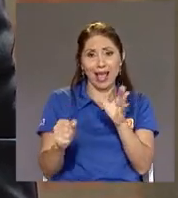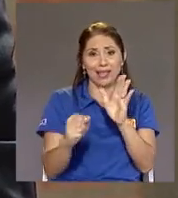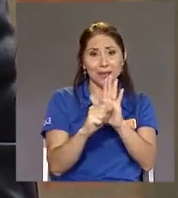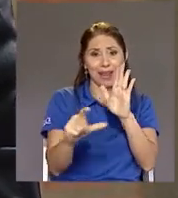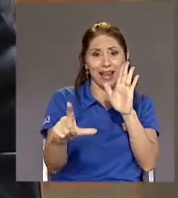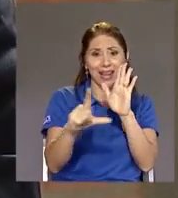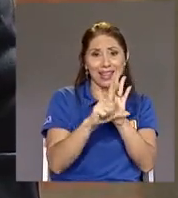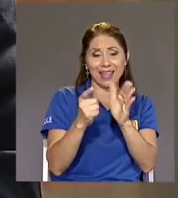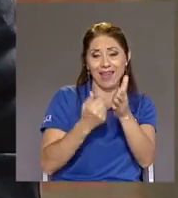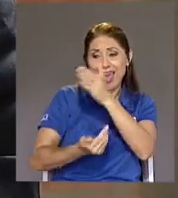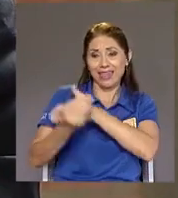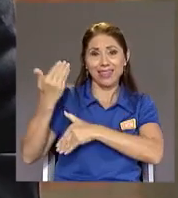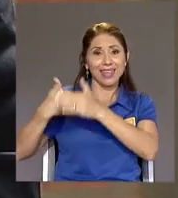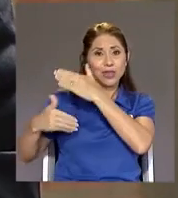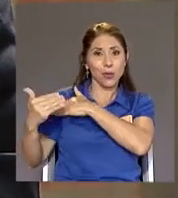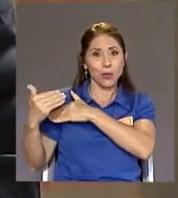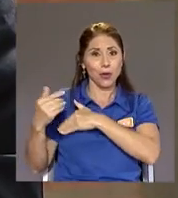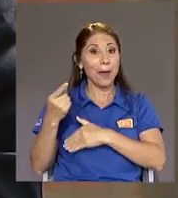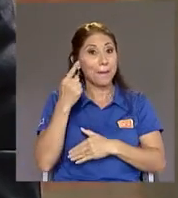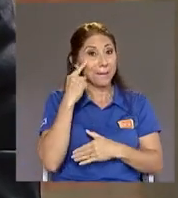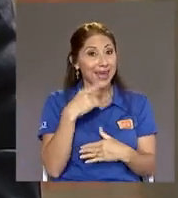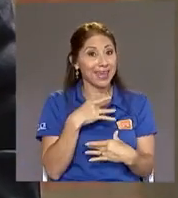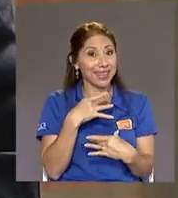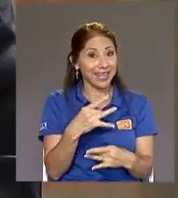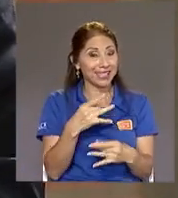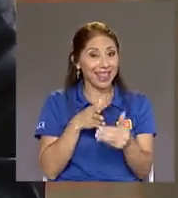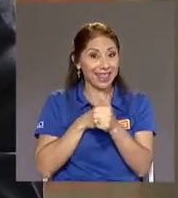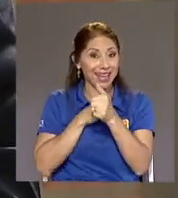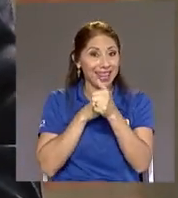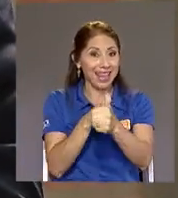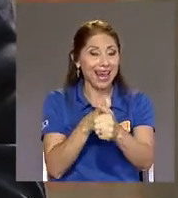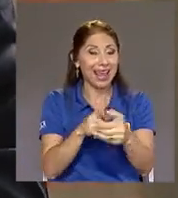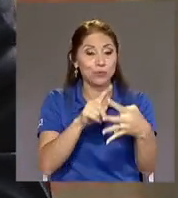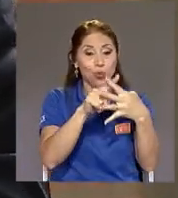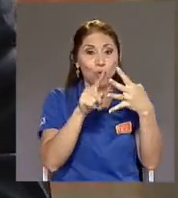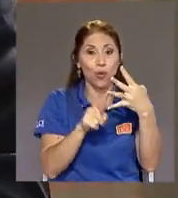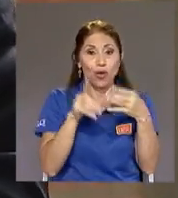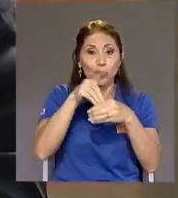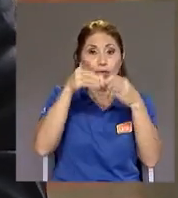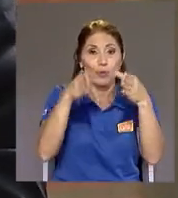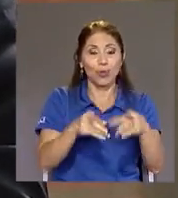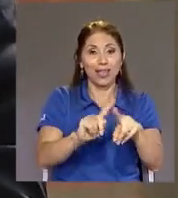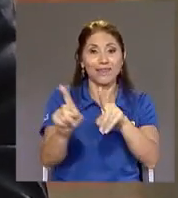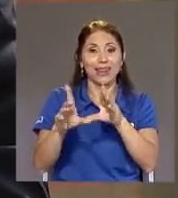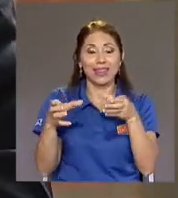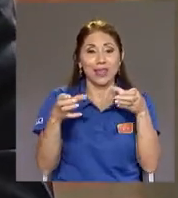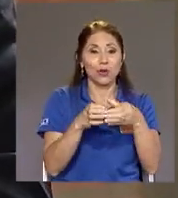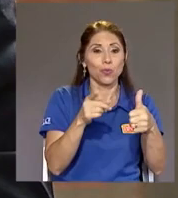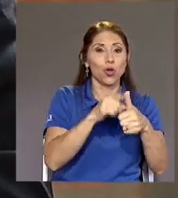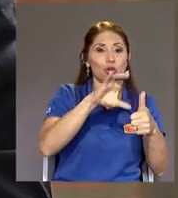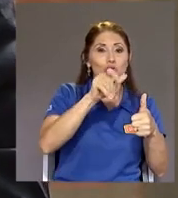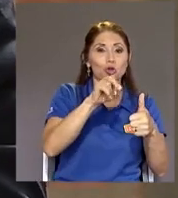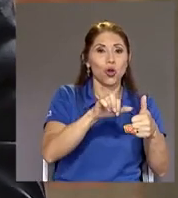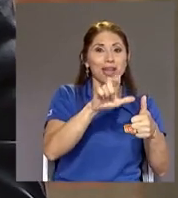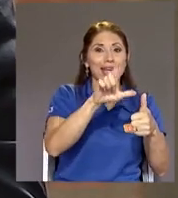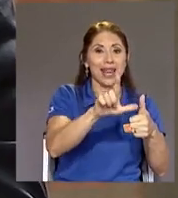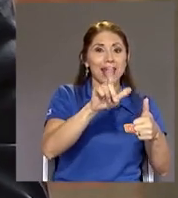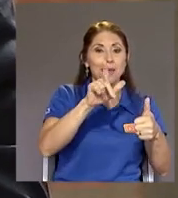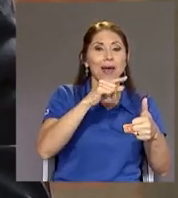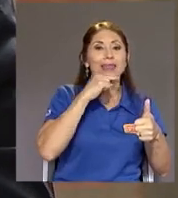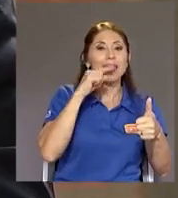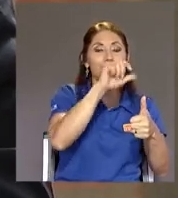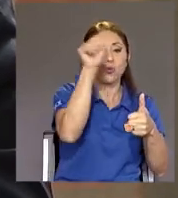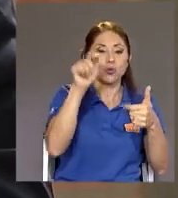Lideradas Aquí interesante Por cuatro diputados De diferentes fracciones Don Johnny Leiva Del PURC Doña Sandra PICT Del